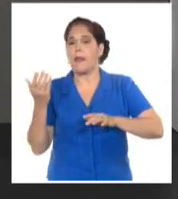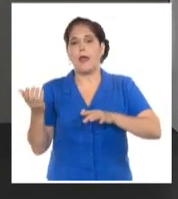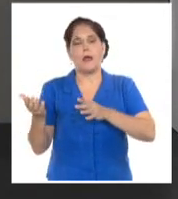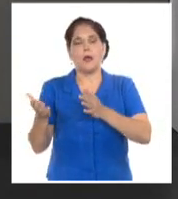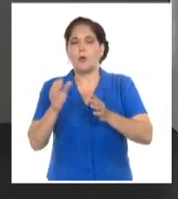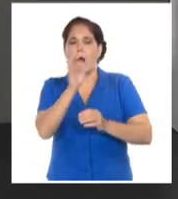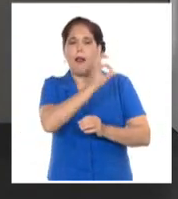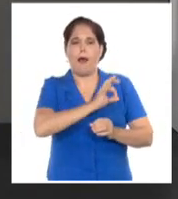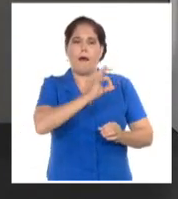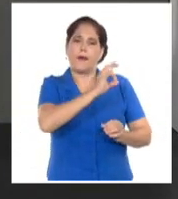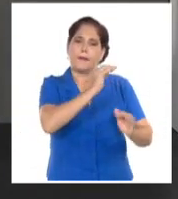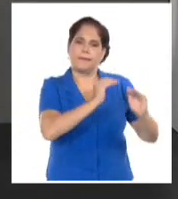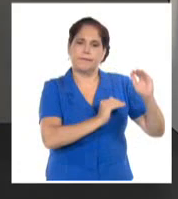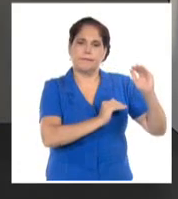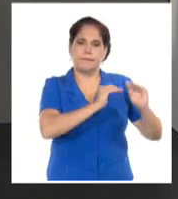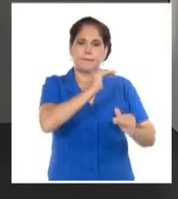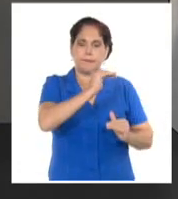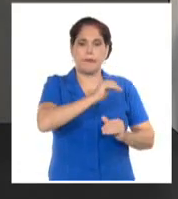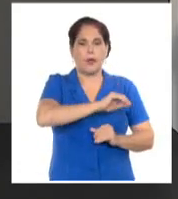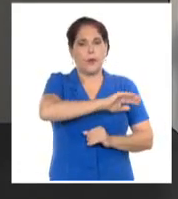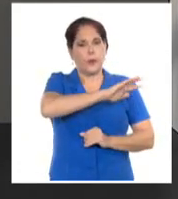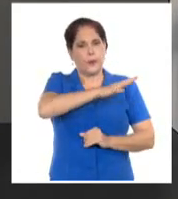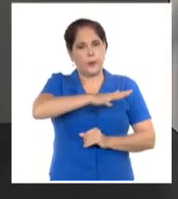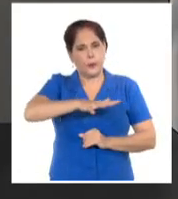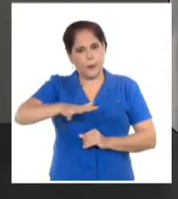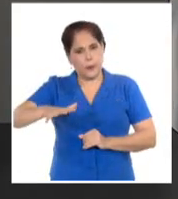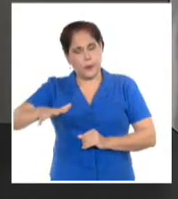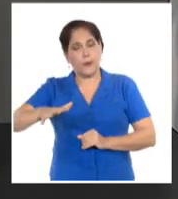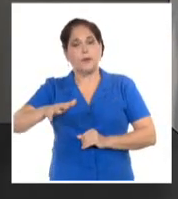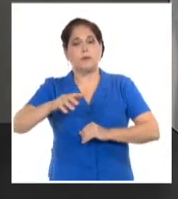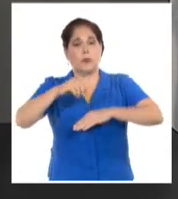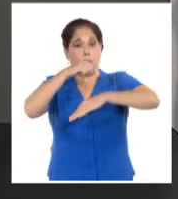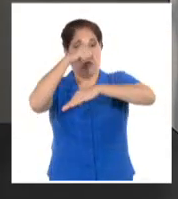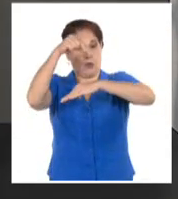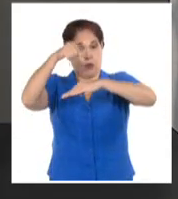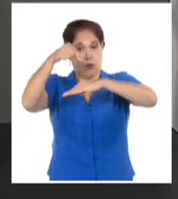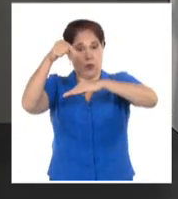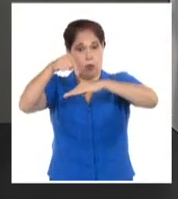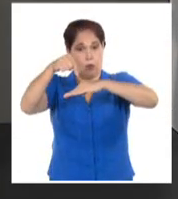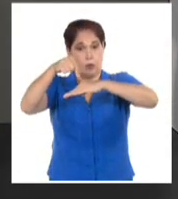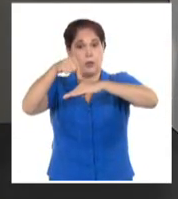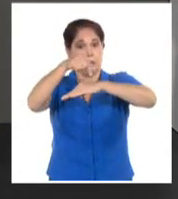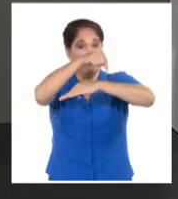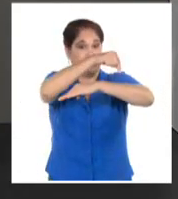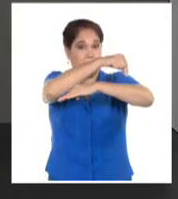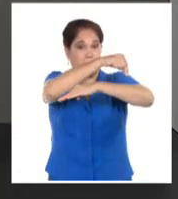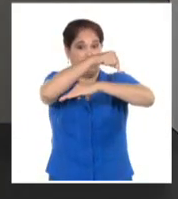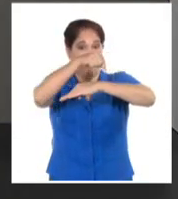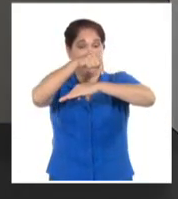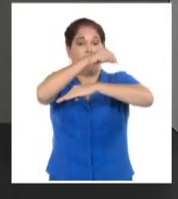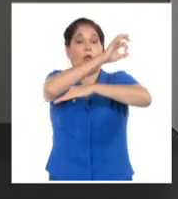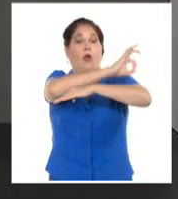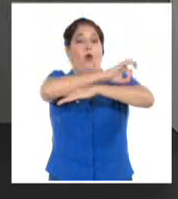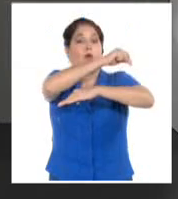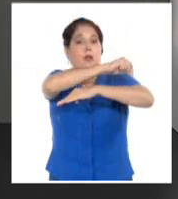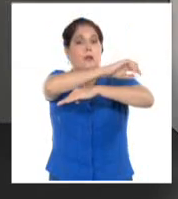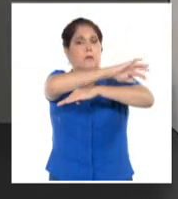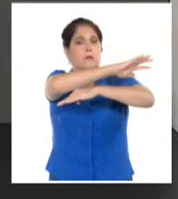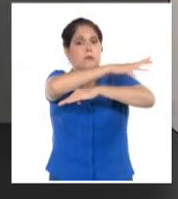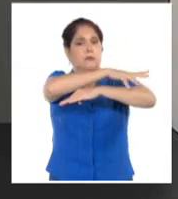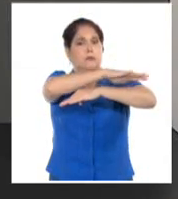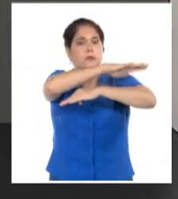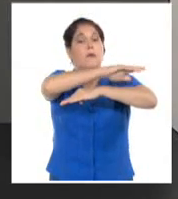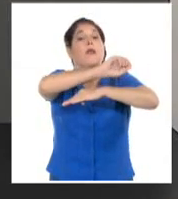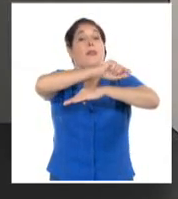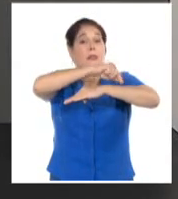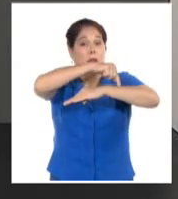oriente del país. Habrá poco oleaje en todas las costas excepto en la costa norte de la región oriental donde la mar permanecerá tranquila y se incrementará